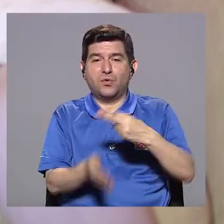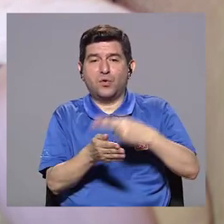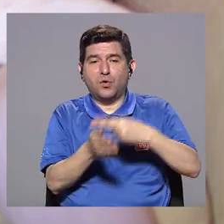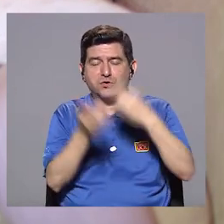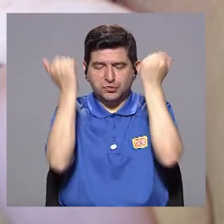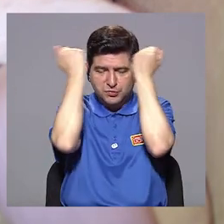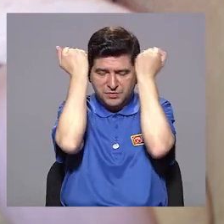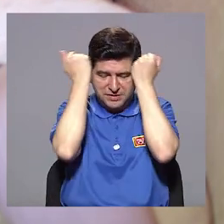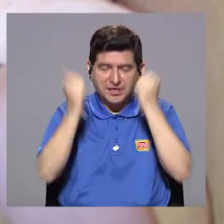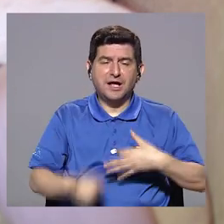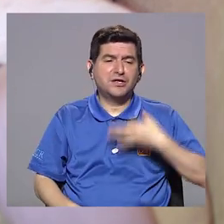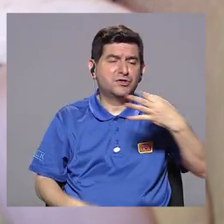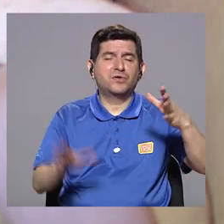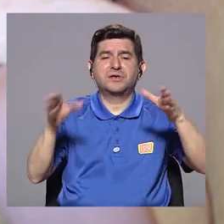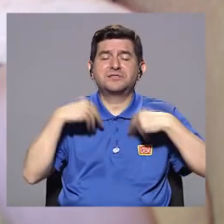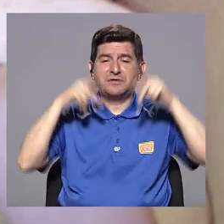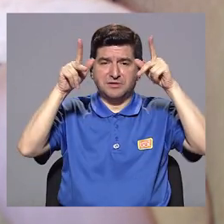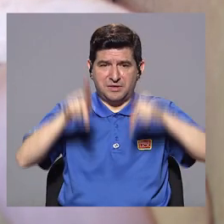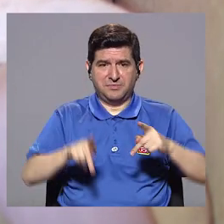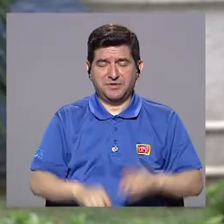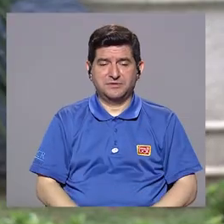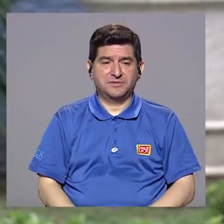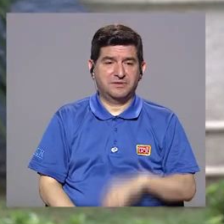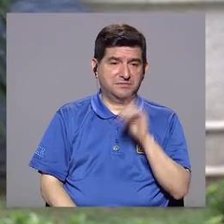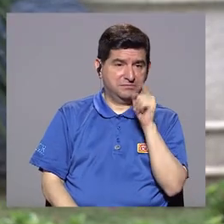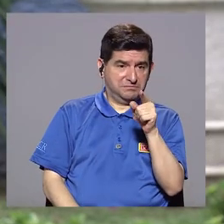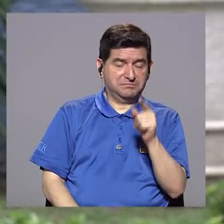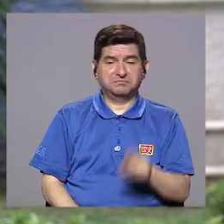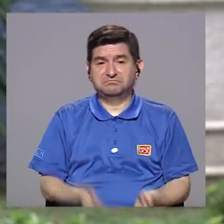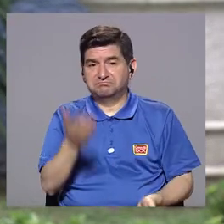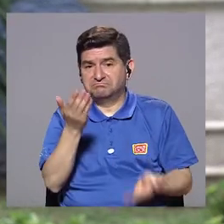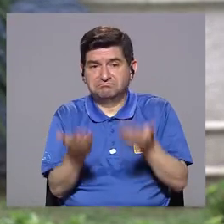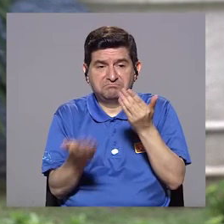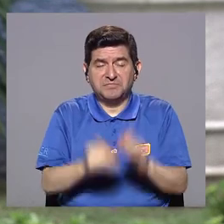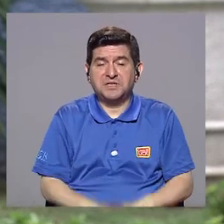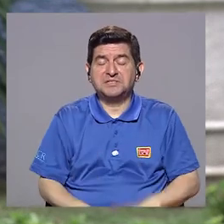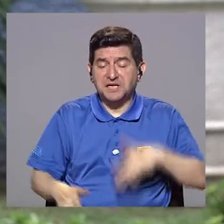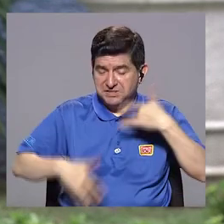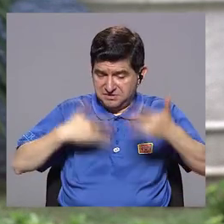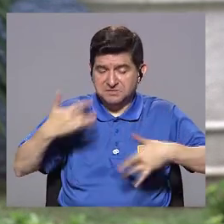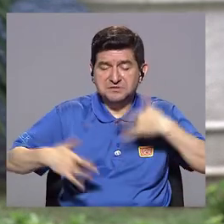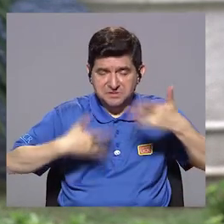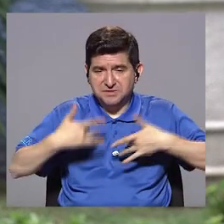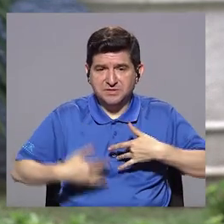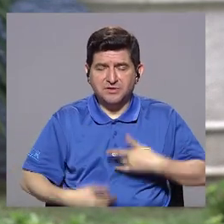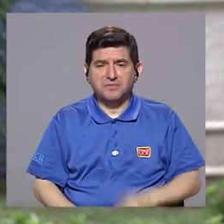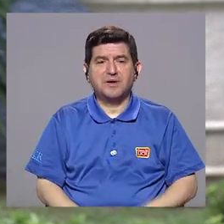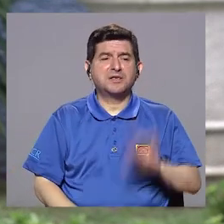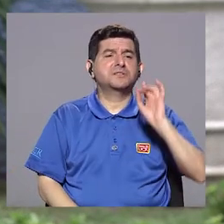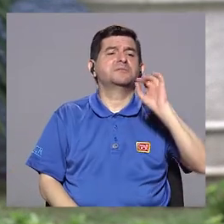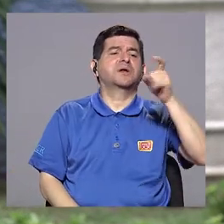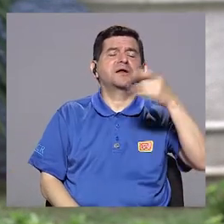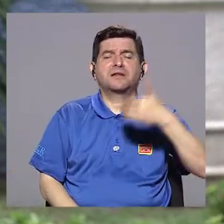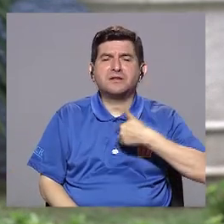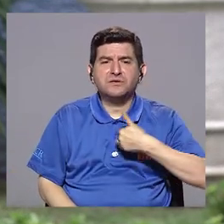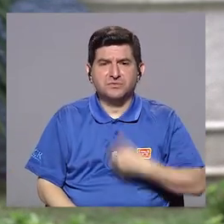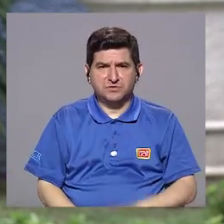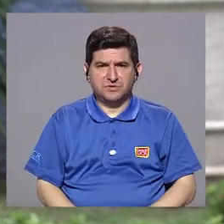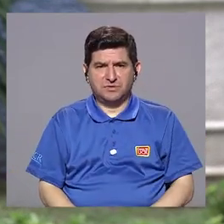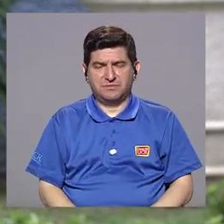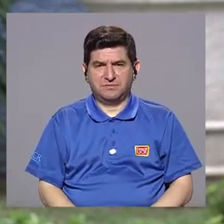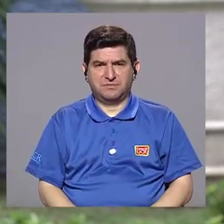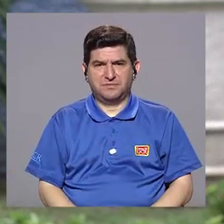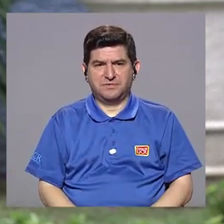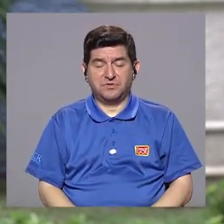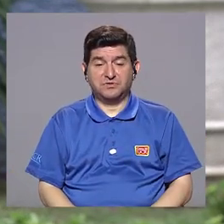psiquiátrico recibe todos los días gente que llega con estos síntomas para que se les dé un diagnóstico. Si es que